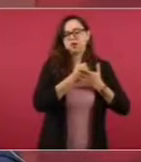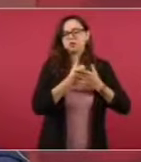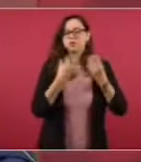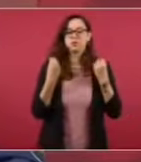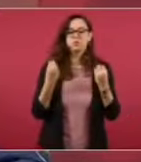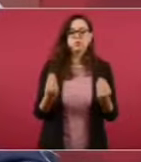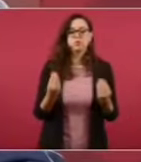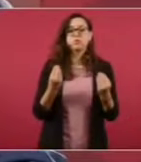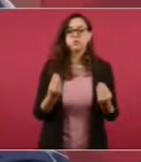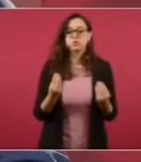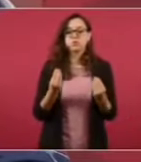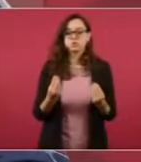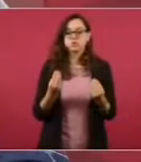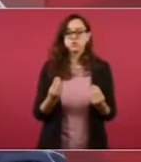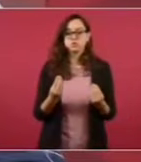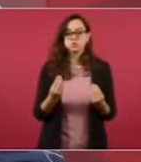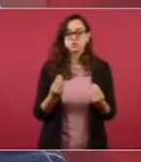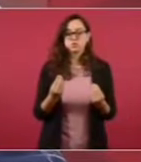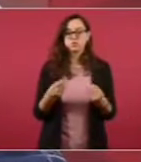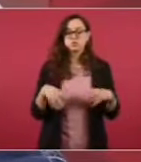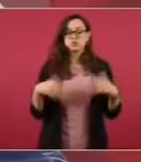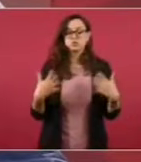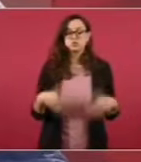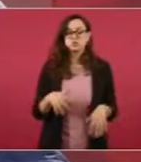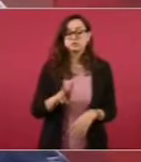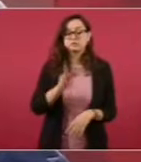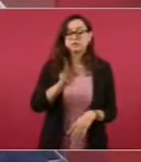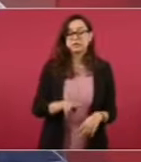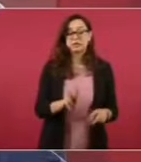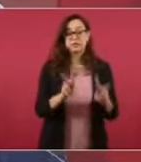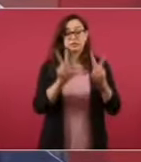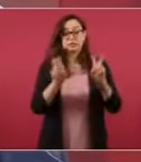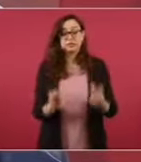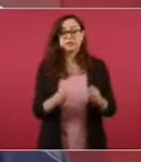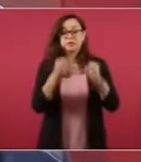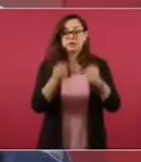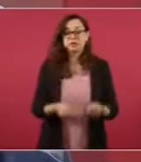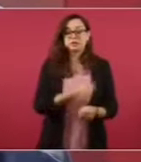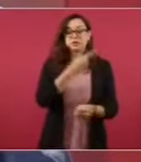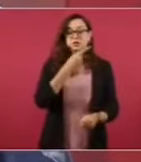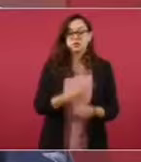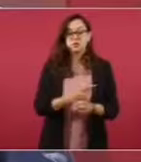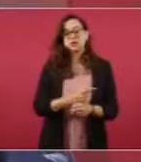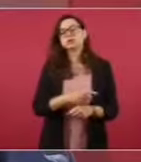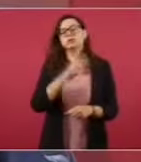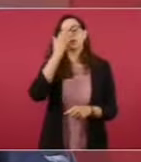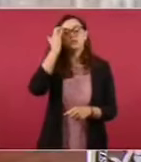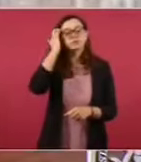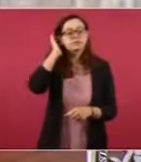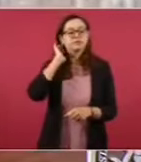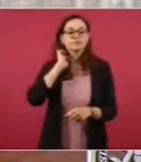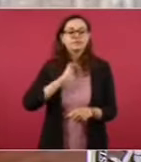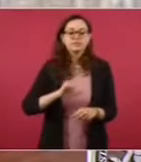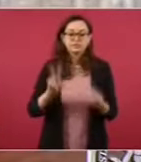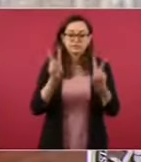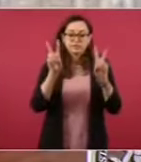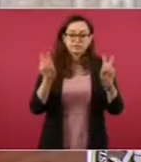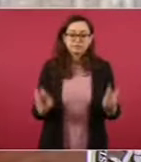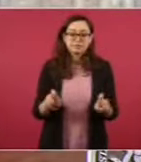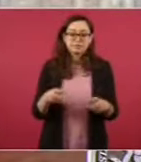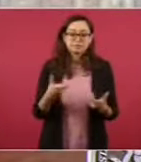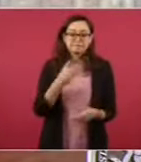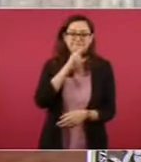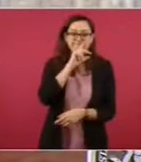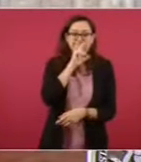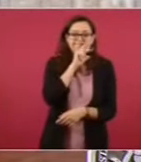en este tema que nos preocupa y ocupa, que es el de garantizar